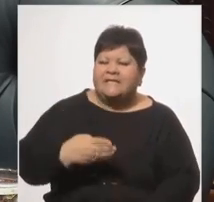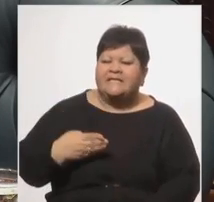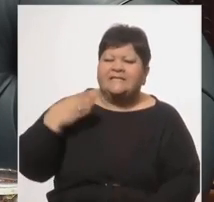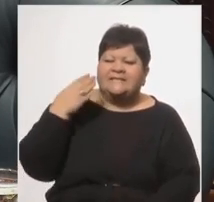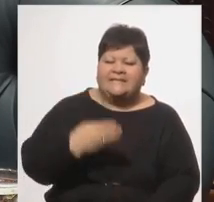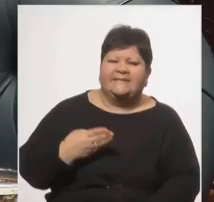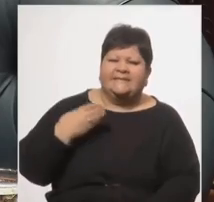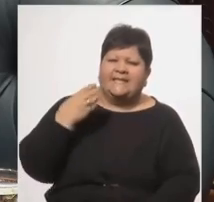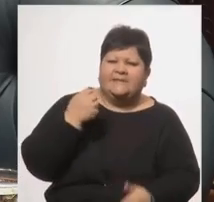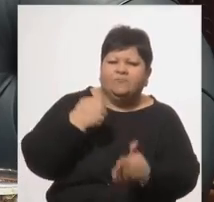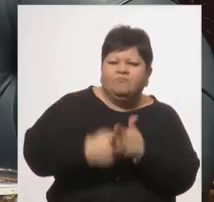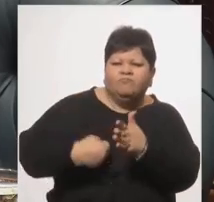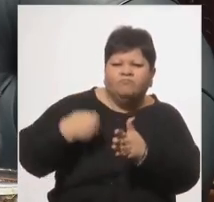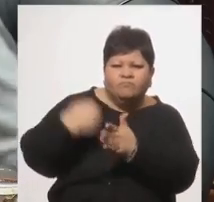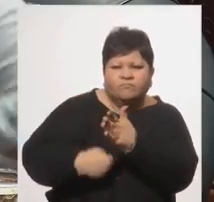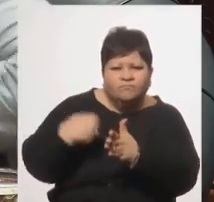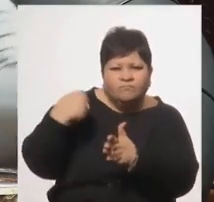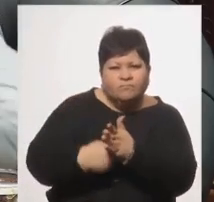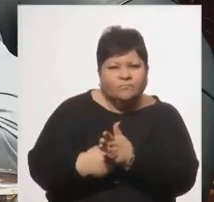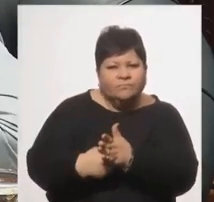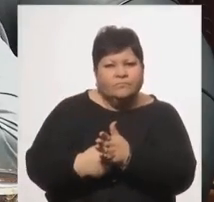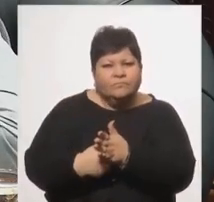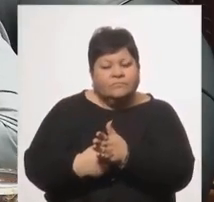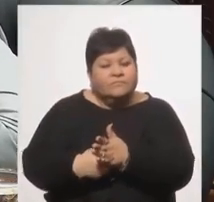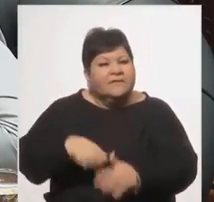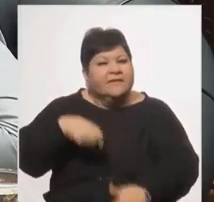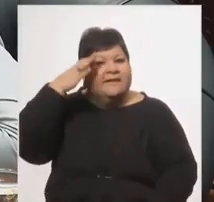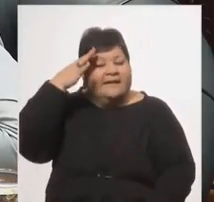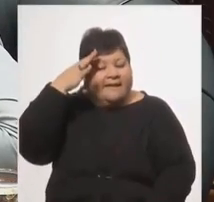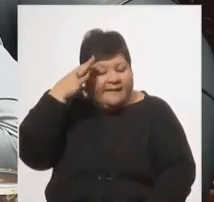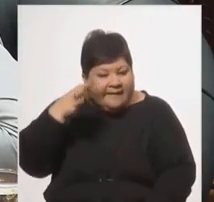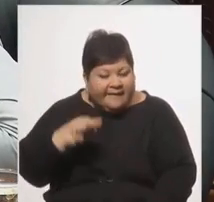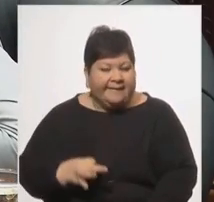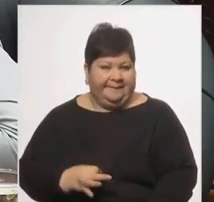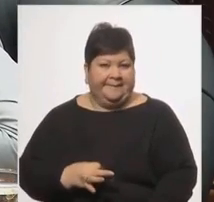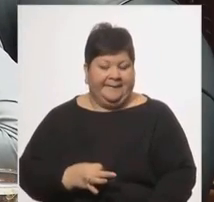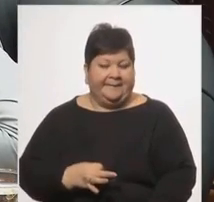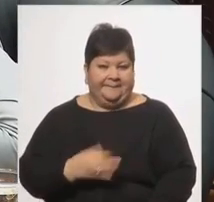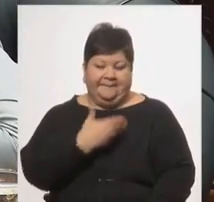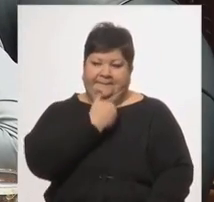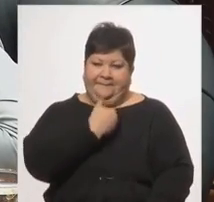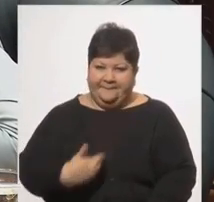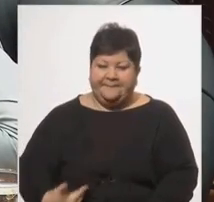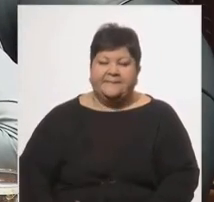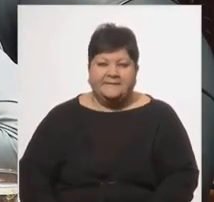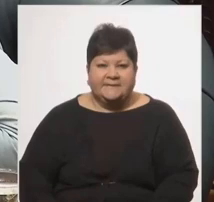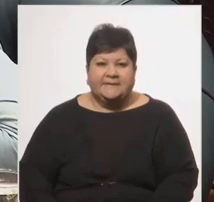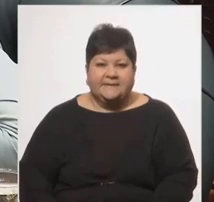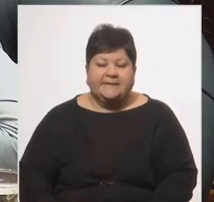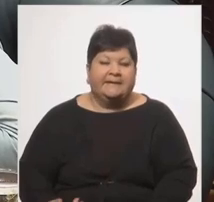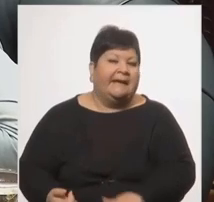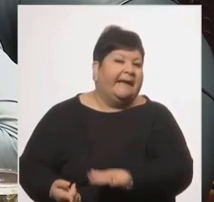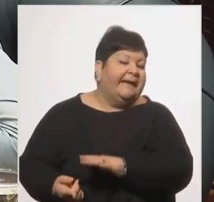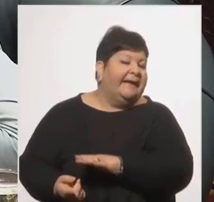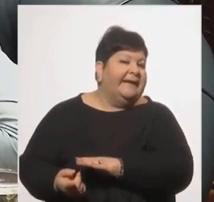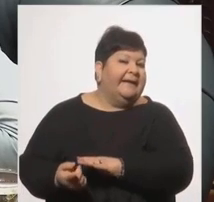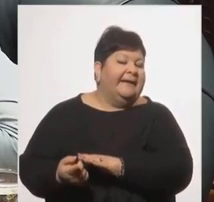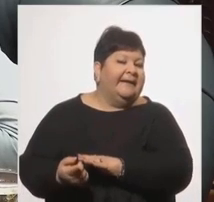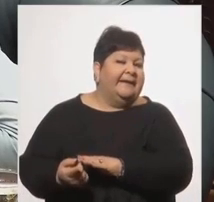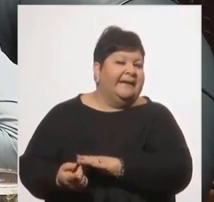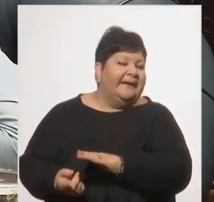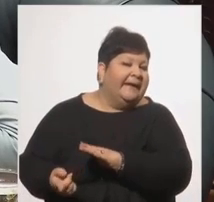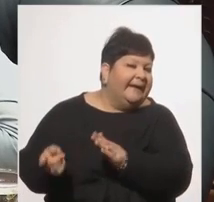luchador, y créame, presidenta, que por encima de